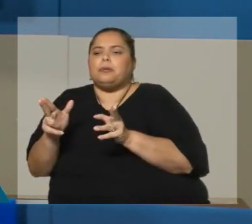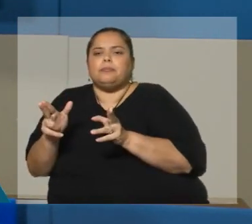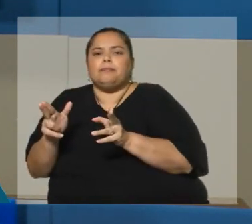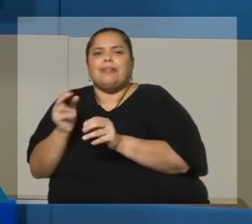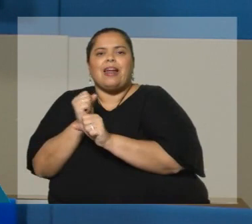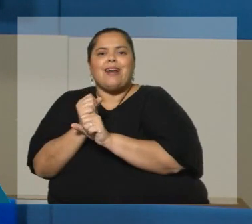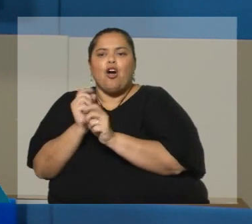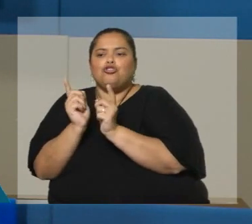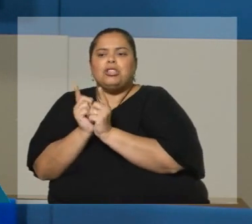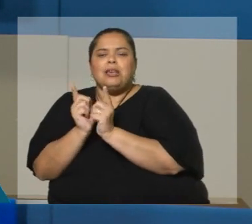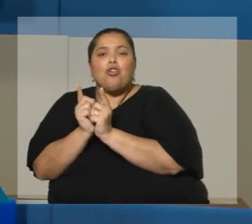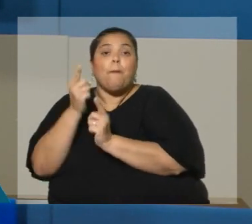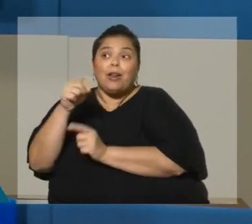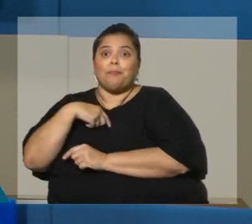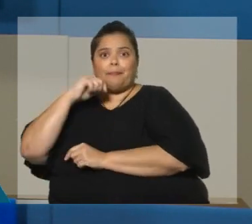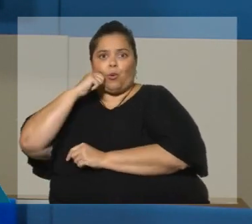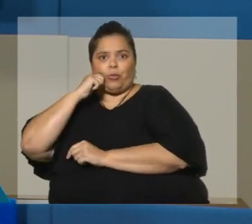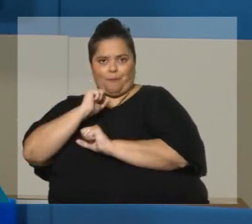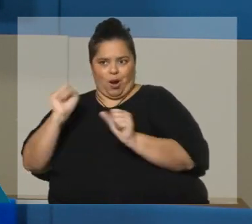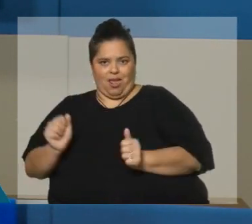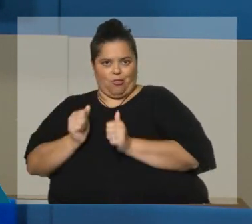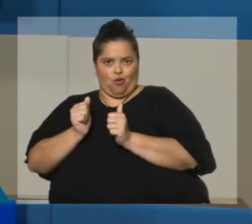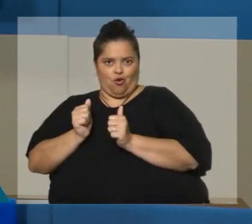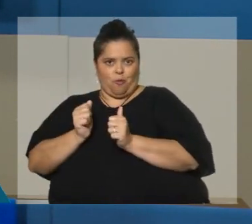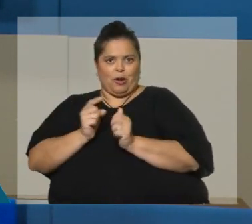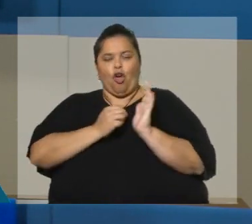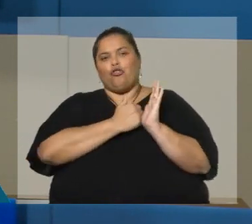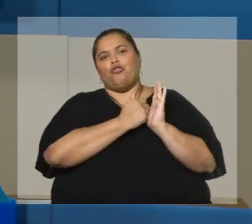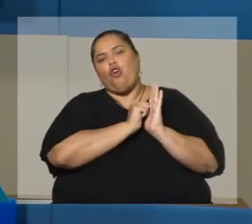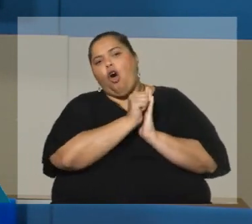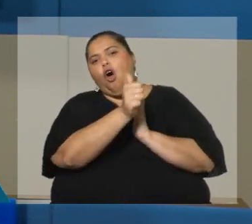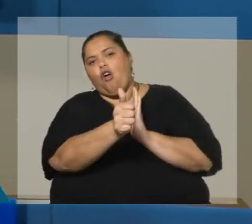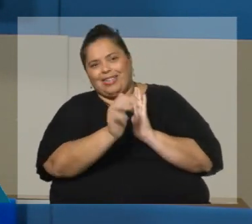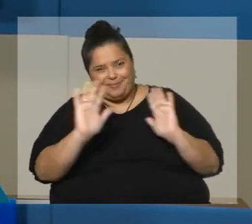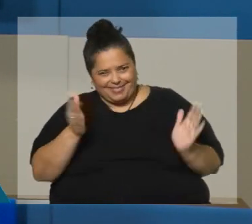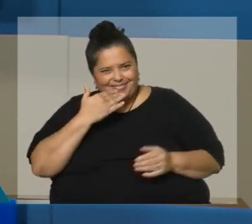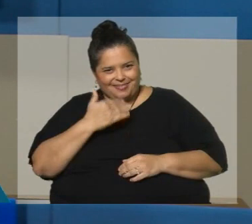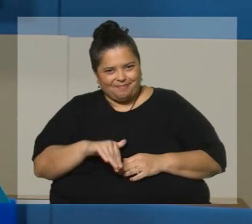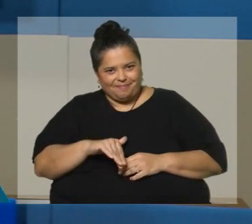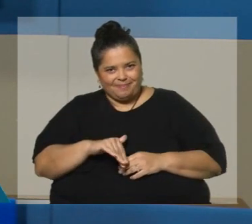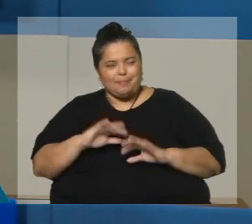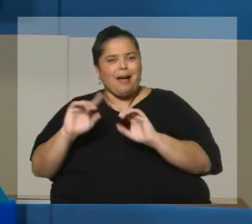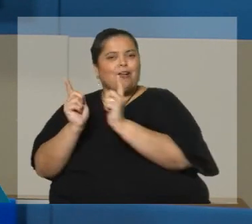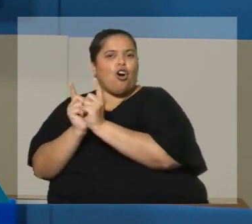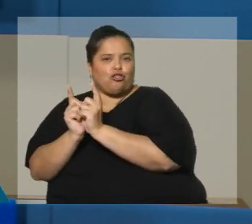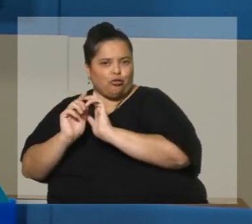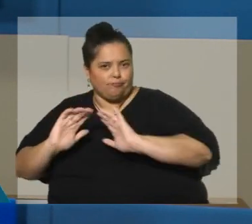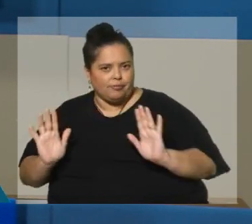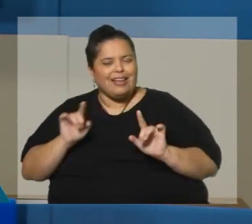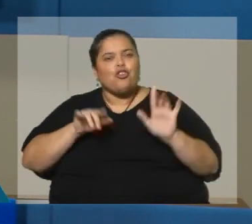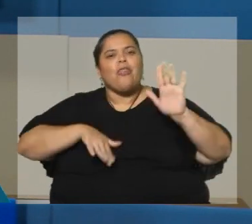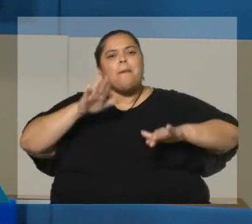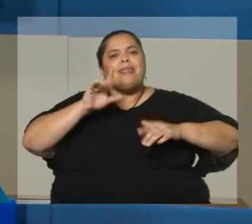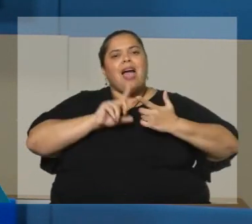chiquito pero le gusta y lo va a poder hacer o al revés. Claro, está muy bien. Eso va a depender de los